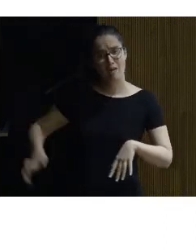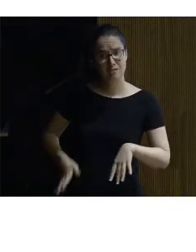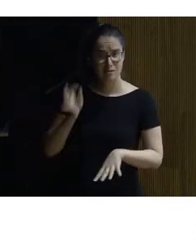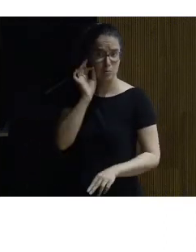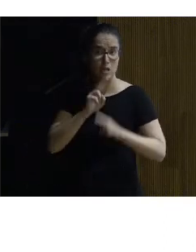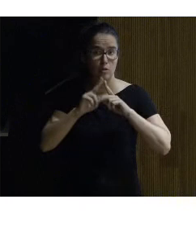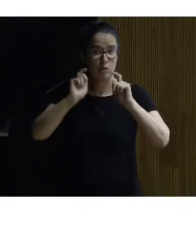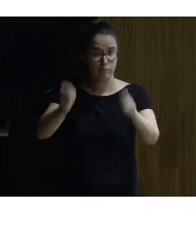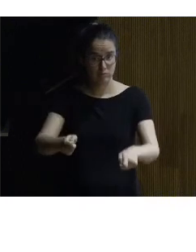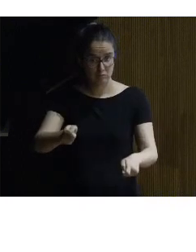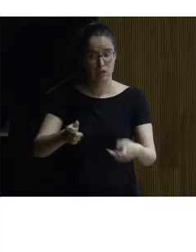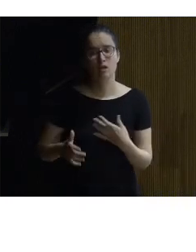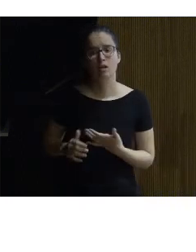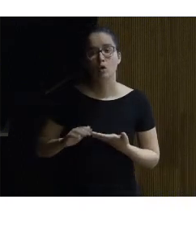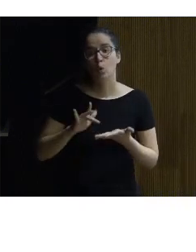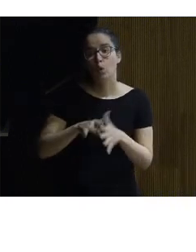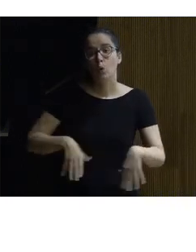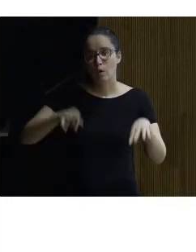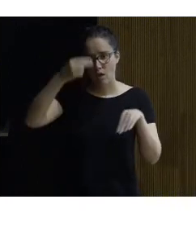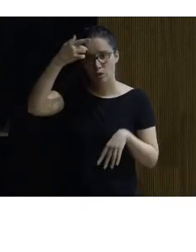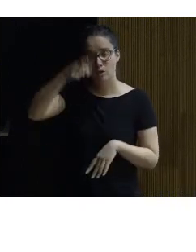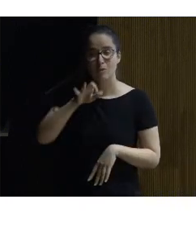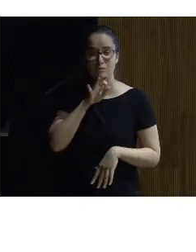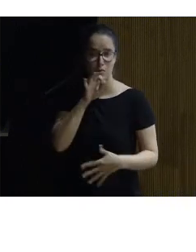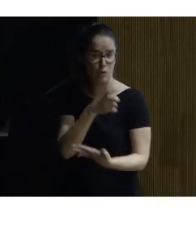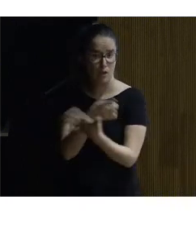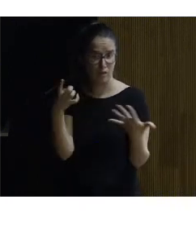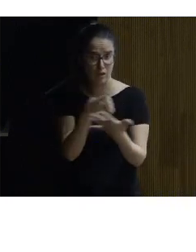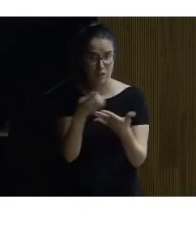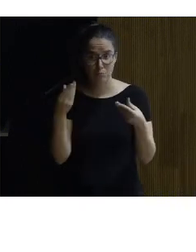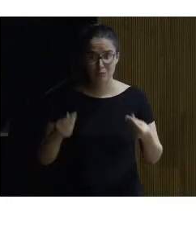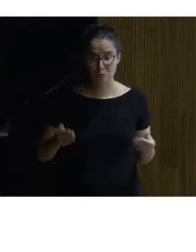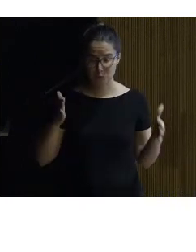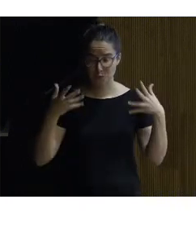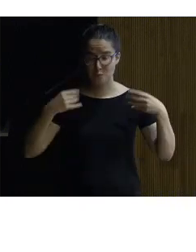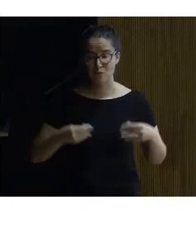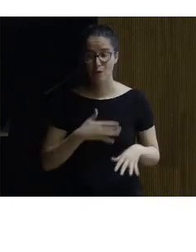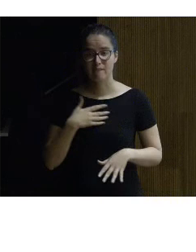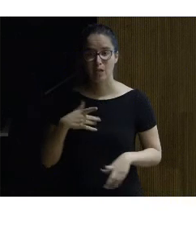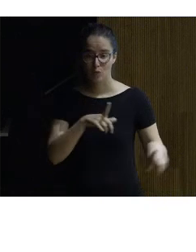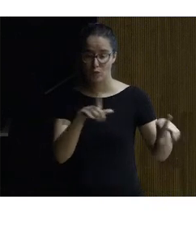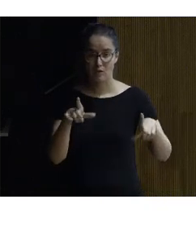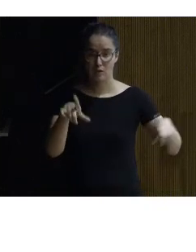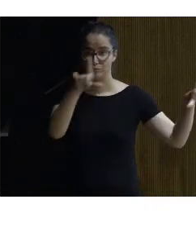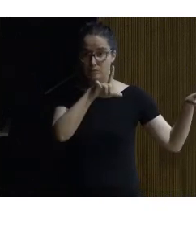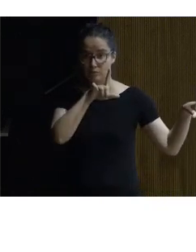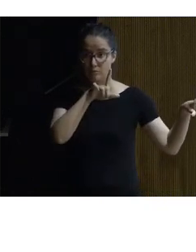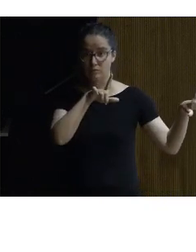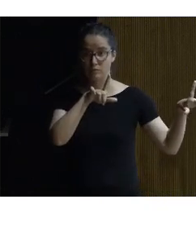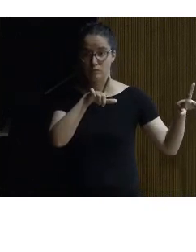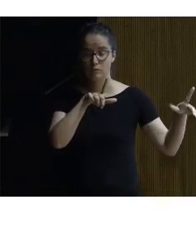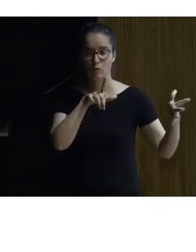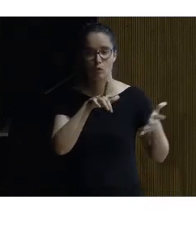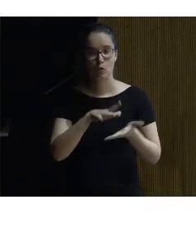el de Xenonzó es un castillo también del siglo XVI y aquí lo quería con esta fotografía ilustrarles que